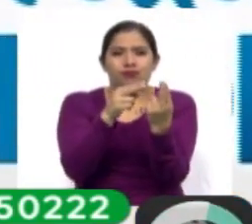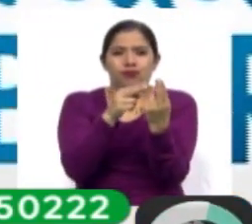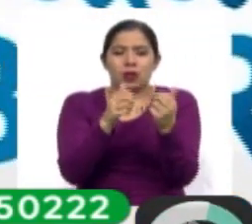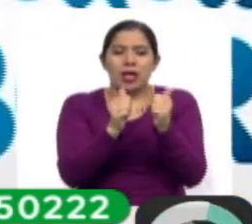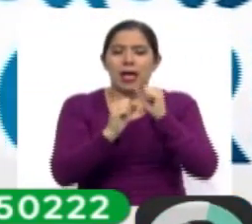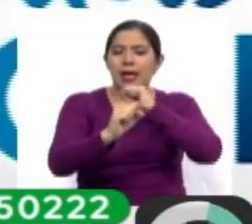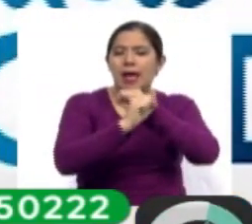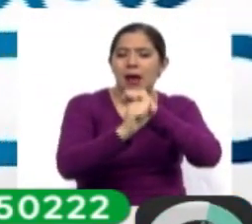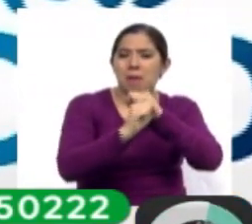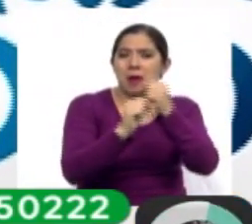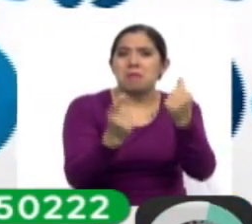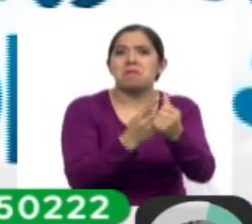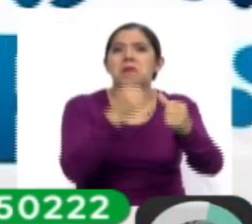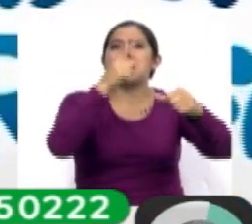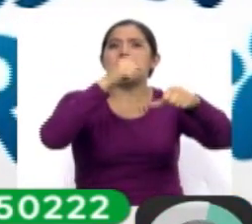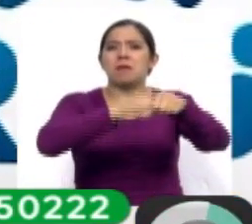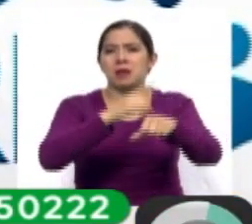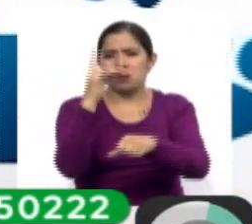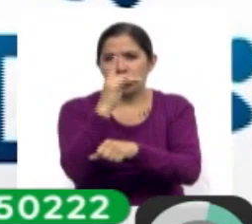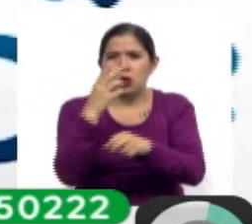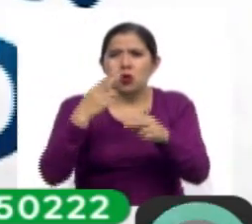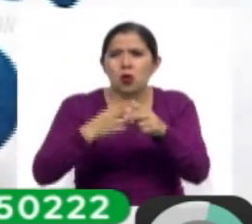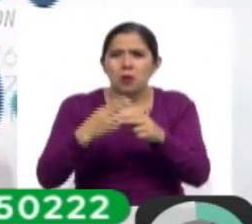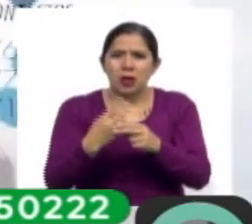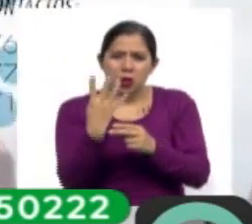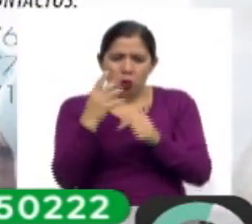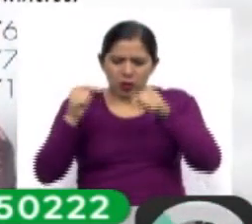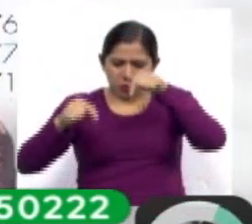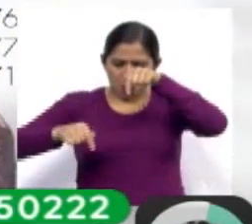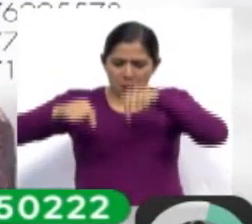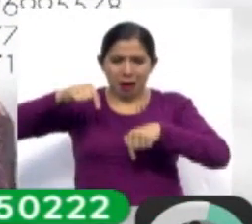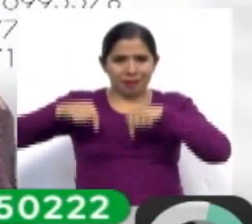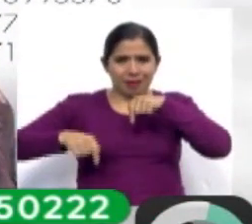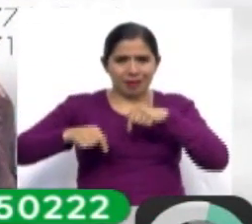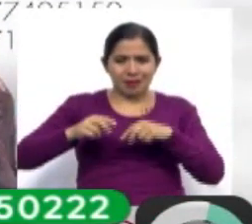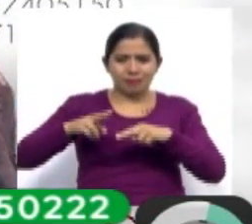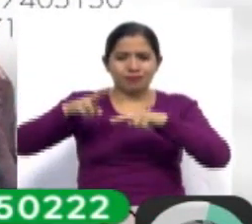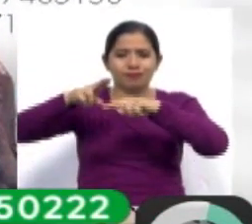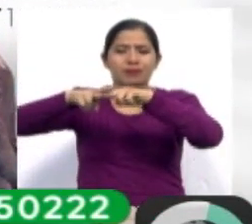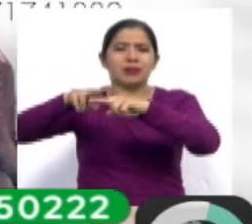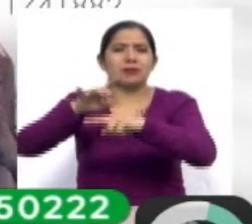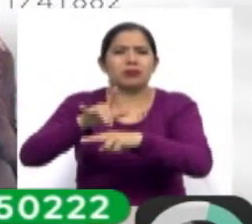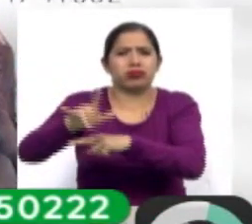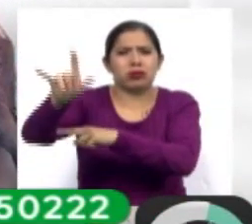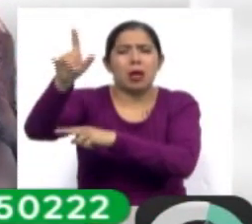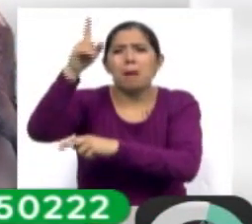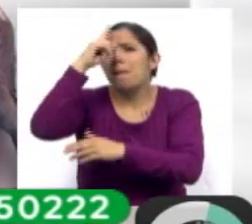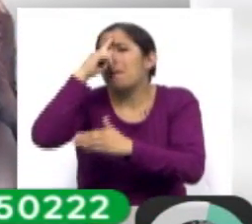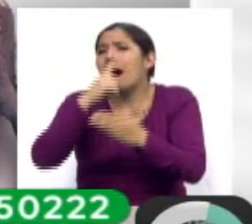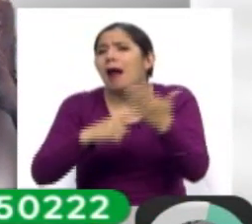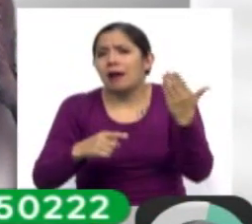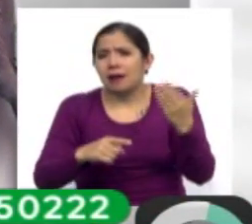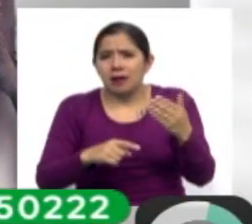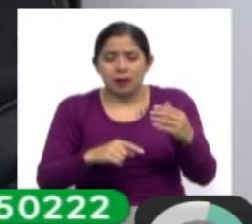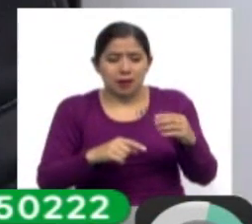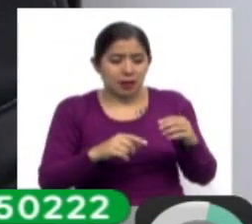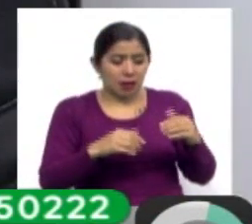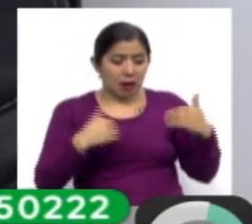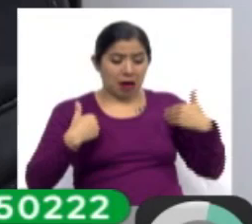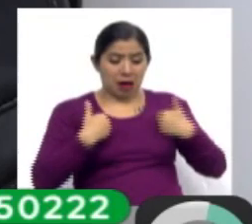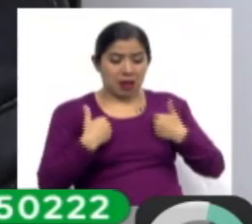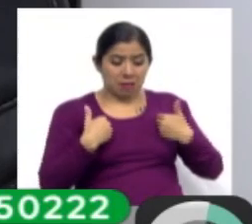país, denominada Cuatro Patas a Bordo, que tiene el objetivo de acercar a las mascotas con las familias que los adoptan.